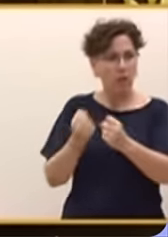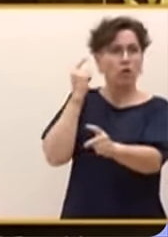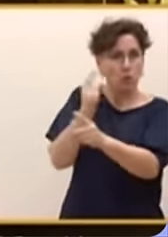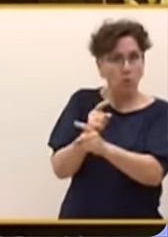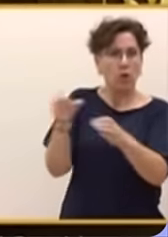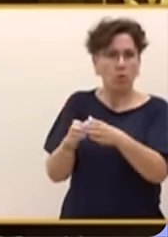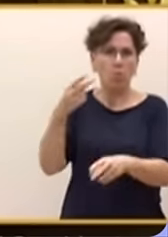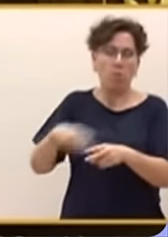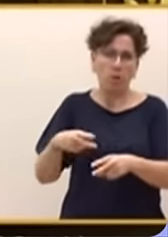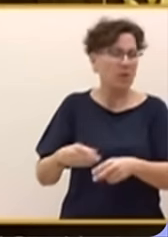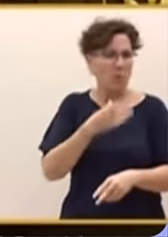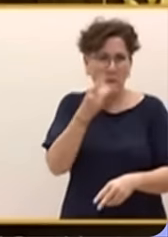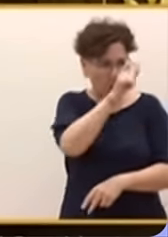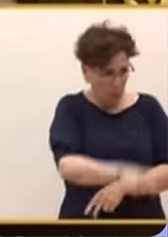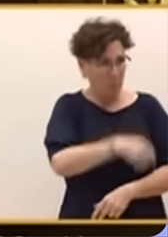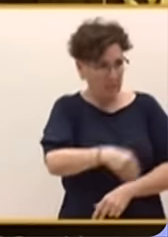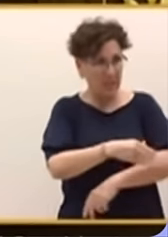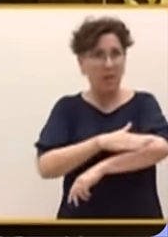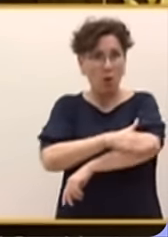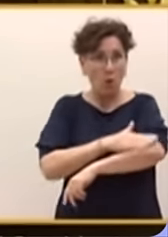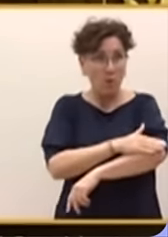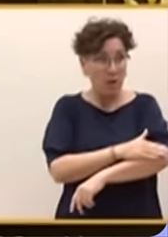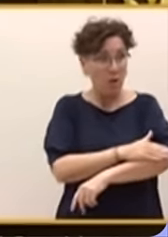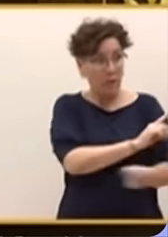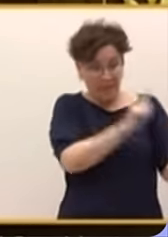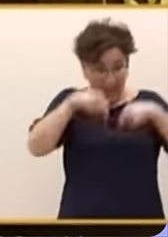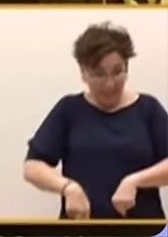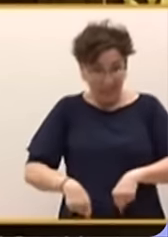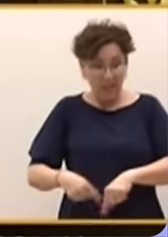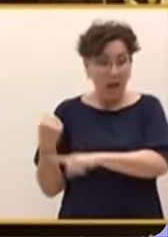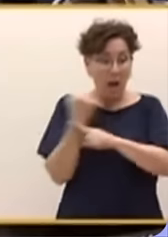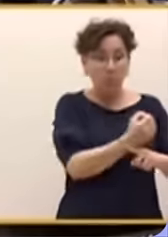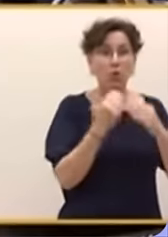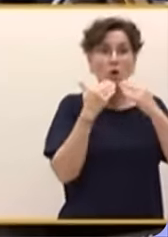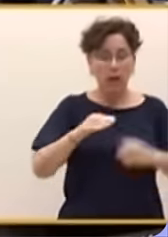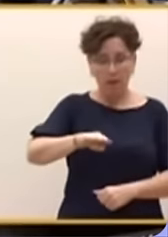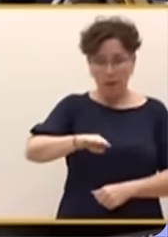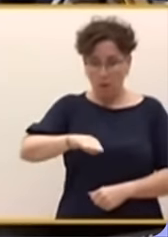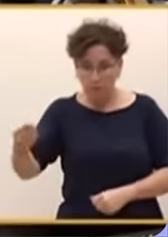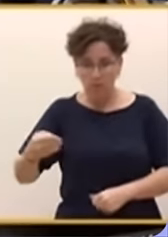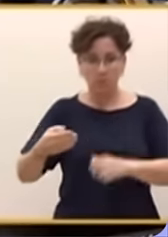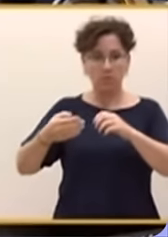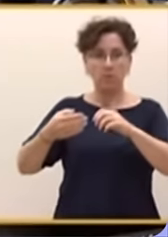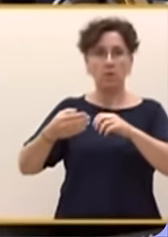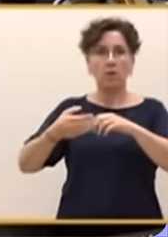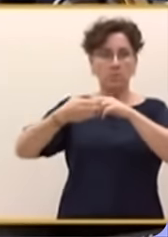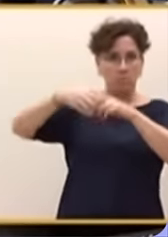lo haga el presidente del gobierno que ha llegado aquí, subido encima de Bildu, de los comunistas y del separatismo golpista.